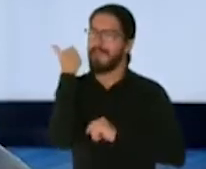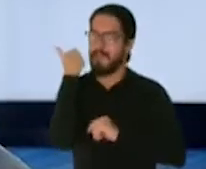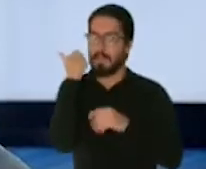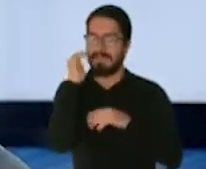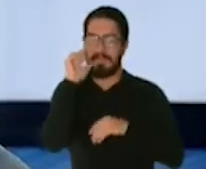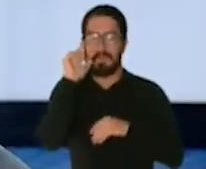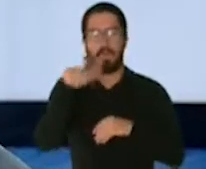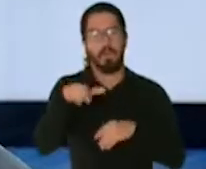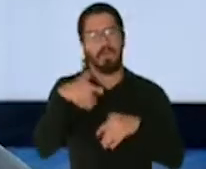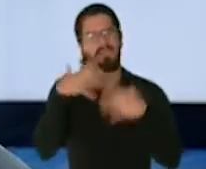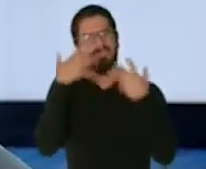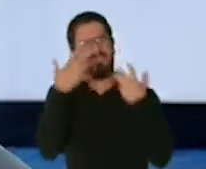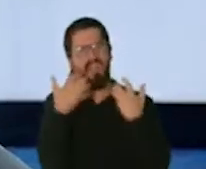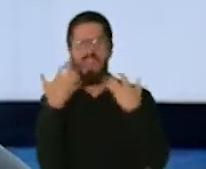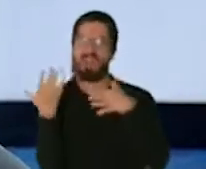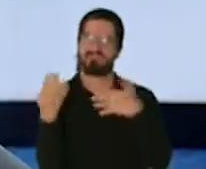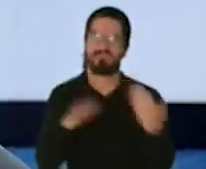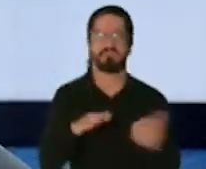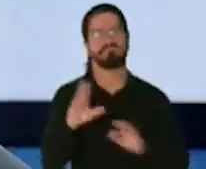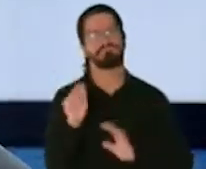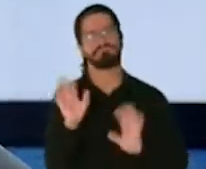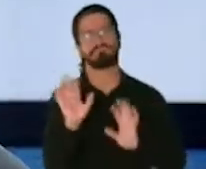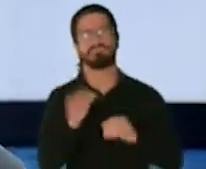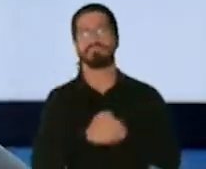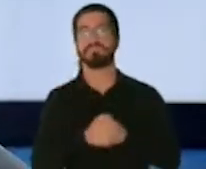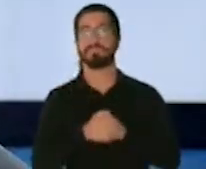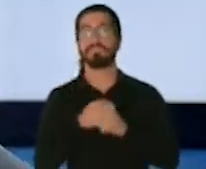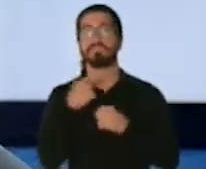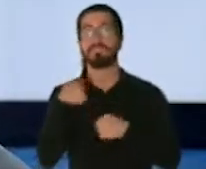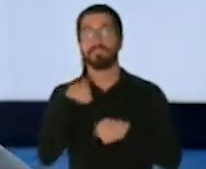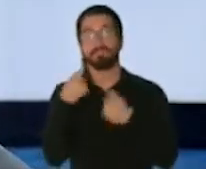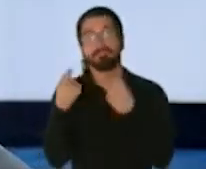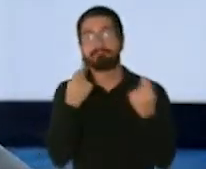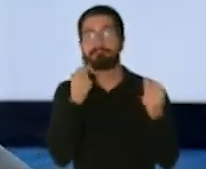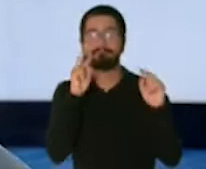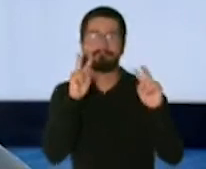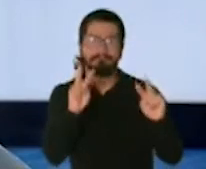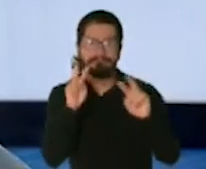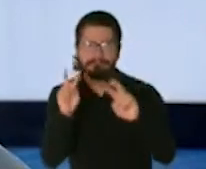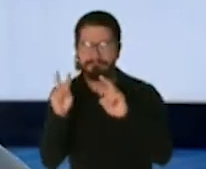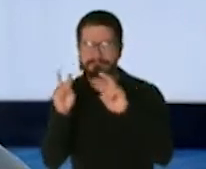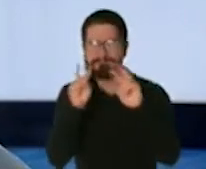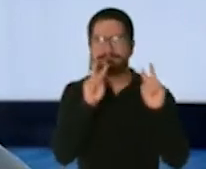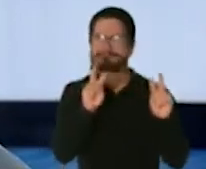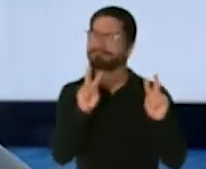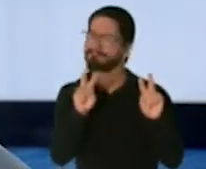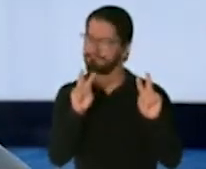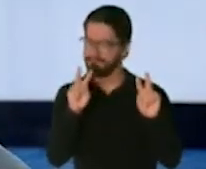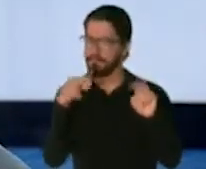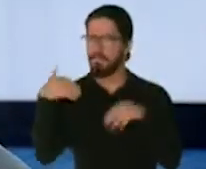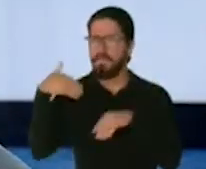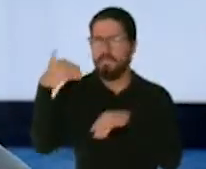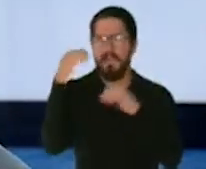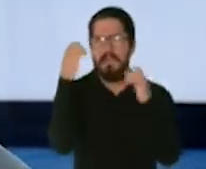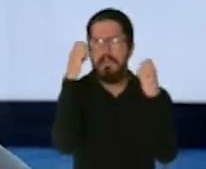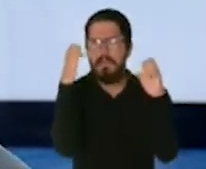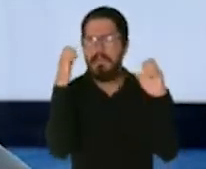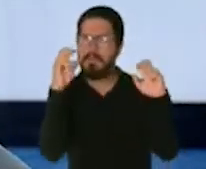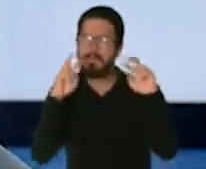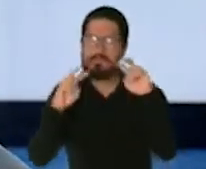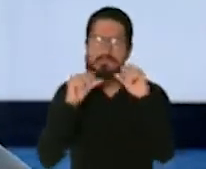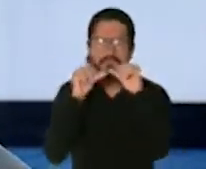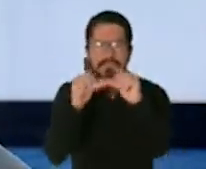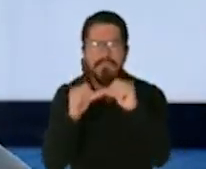tan pronto yo tome juramento, es ver dónde estamos en ese momento dado, claro, de aquí a allá voy a estar bien pendiente, para entonces si hay que modificar